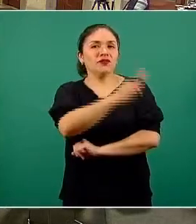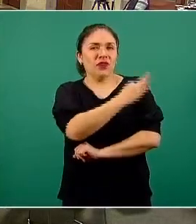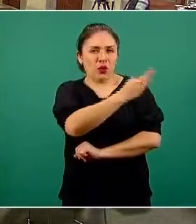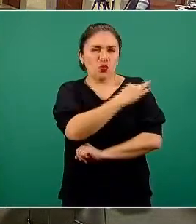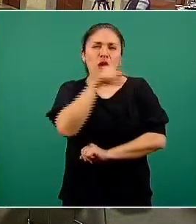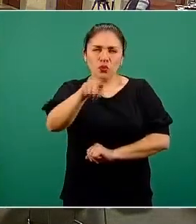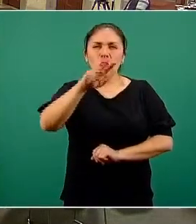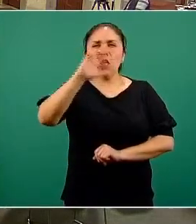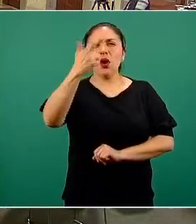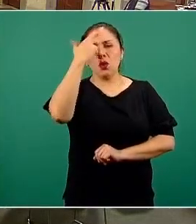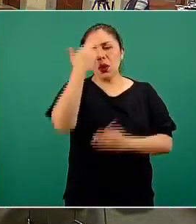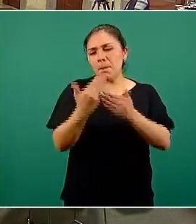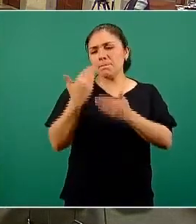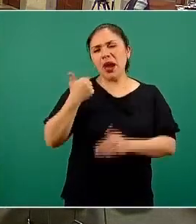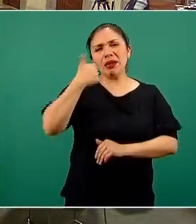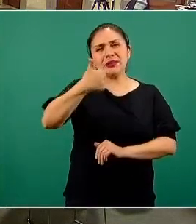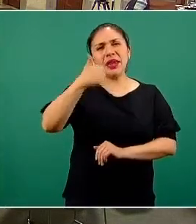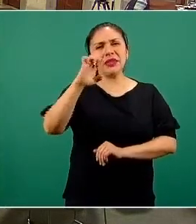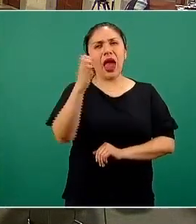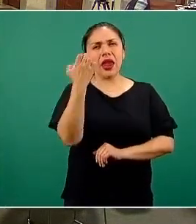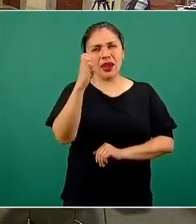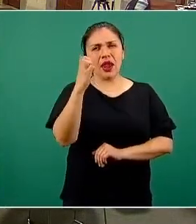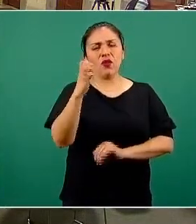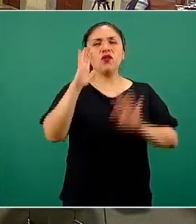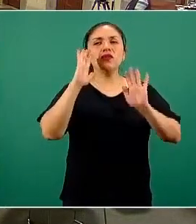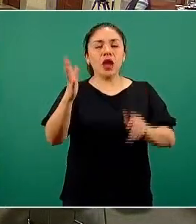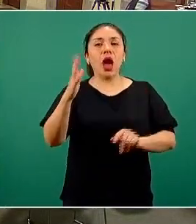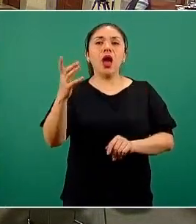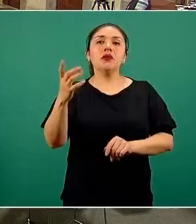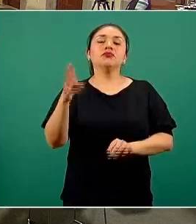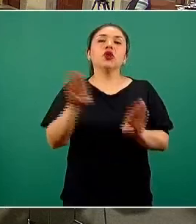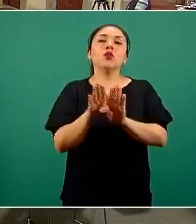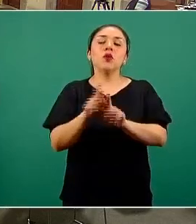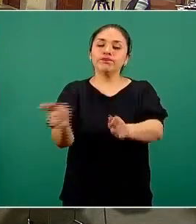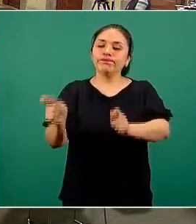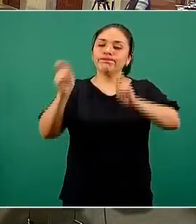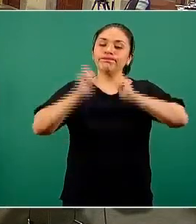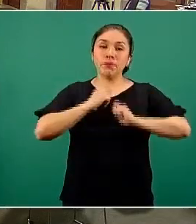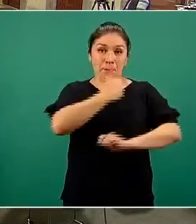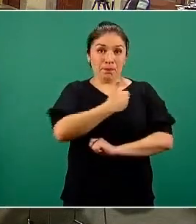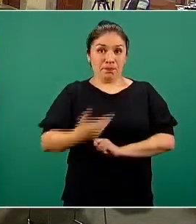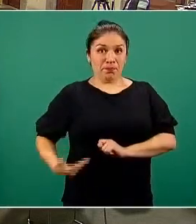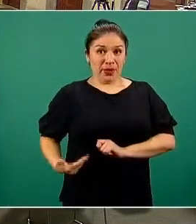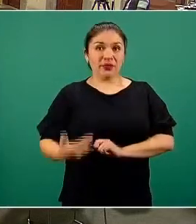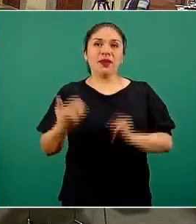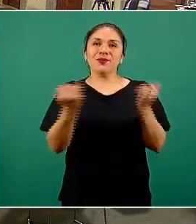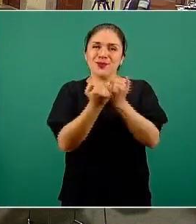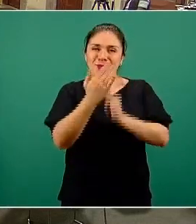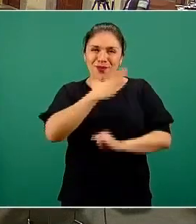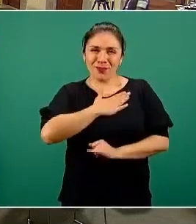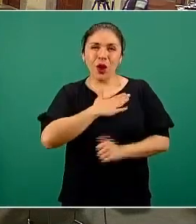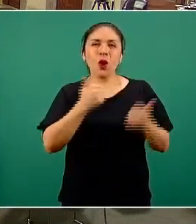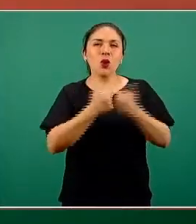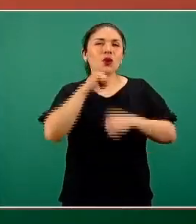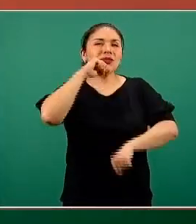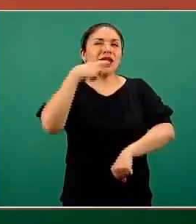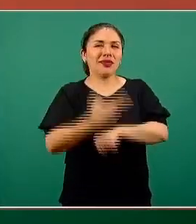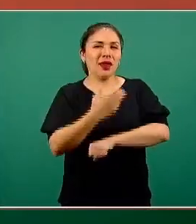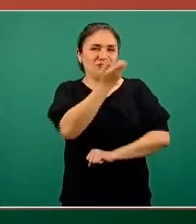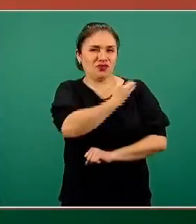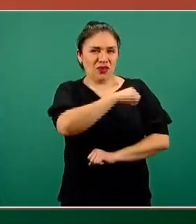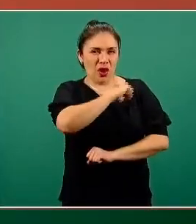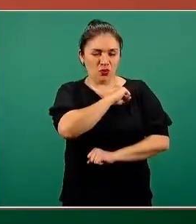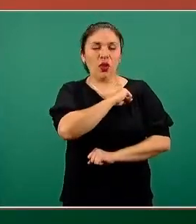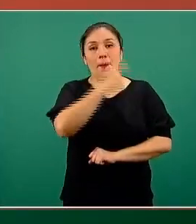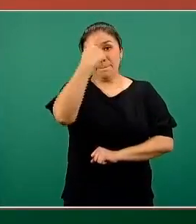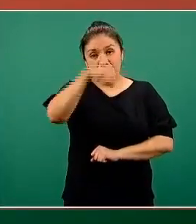Recordarán que el pasado 6 de enero fuimos encomendados por el presidente de la República, y en mi caso, además, por el secretario de Salud,